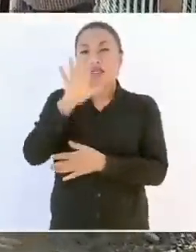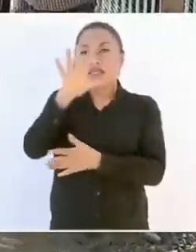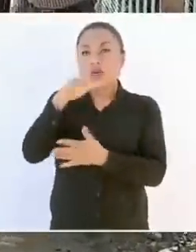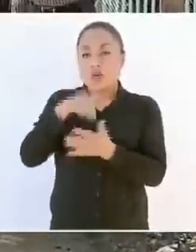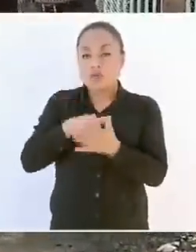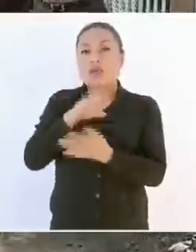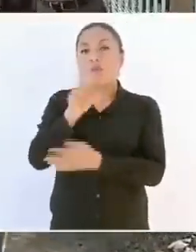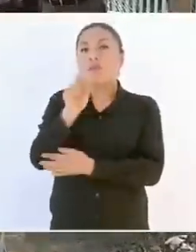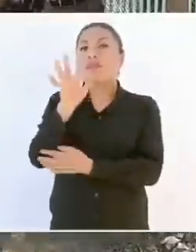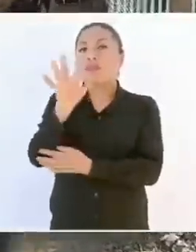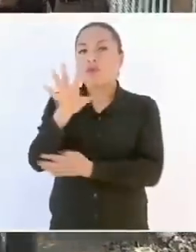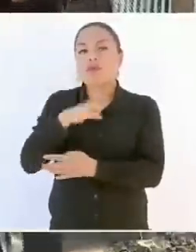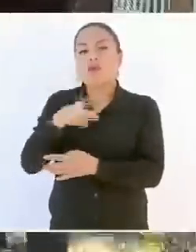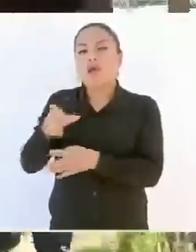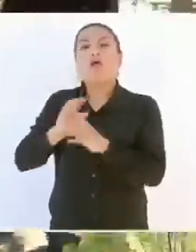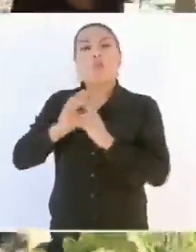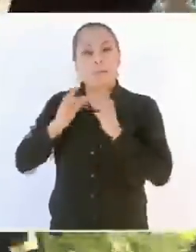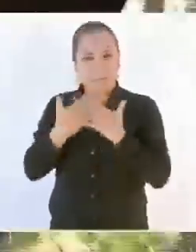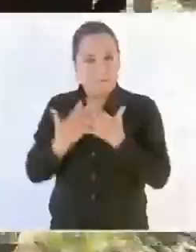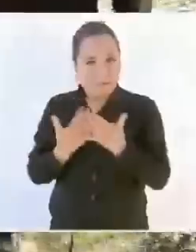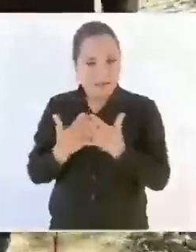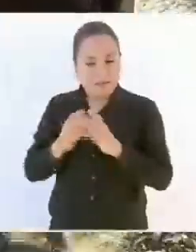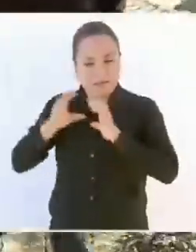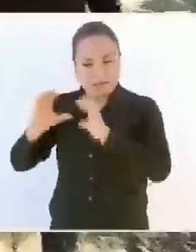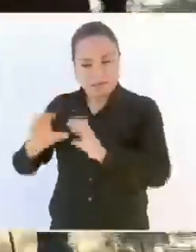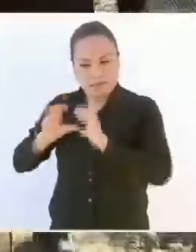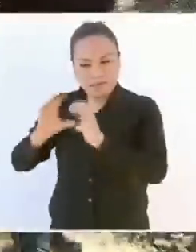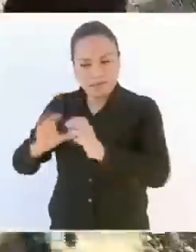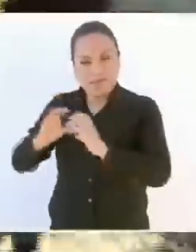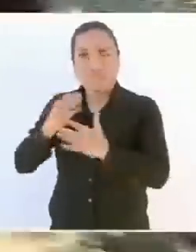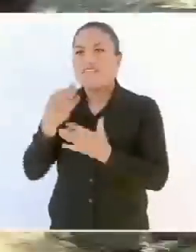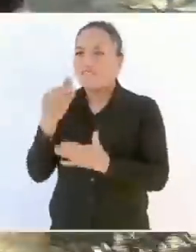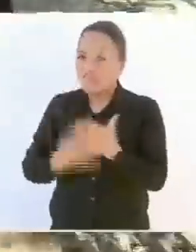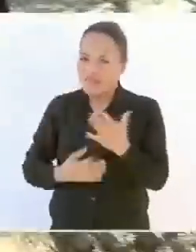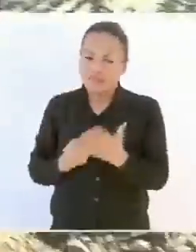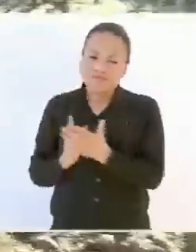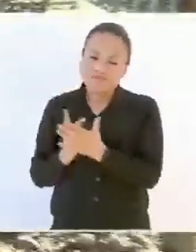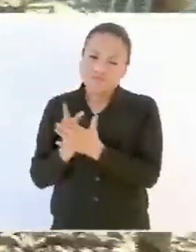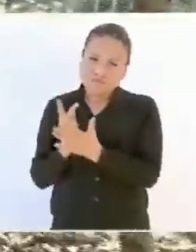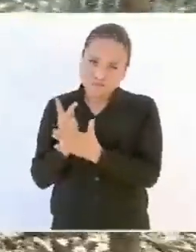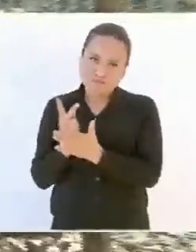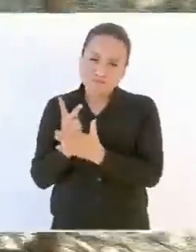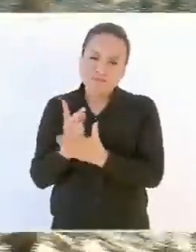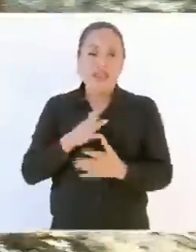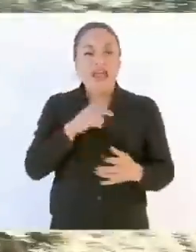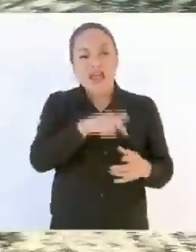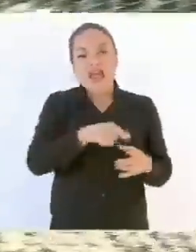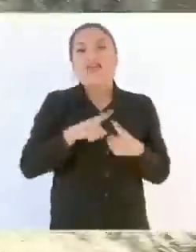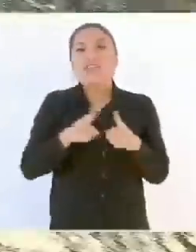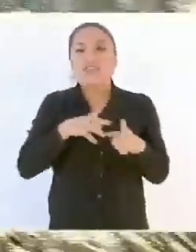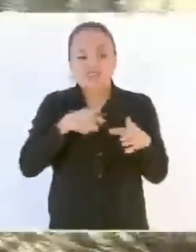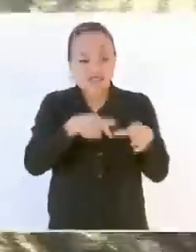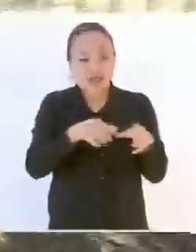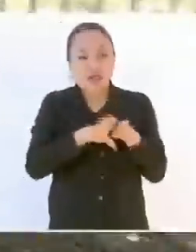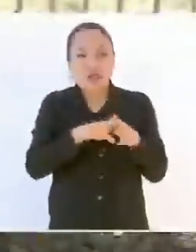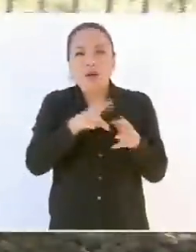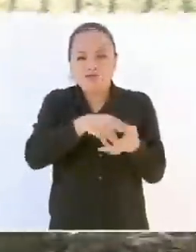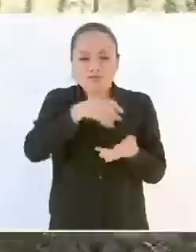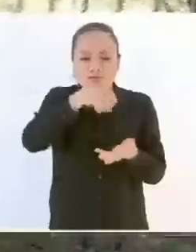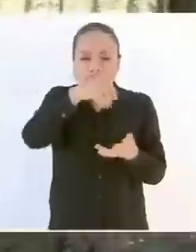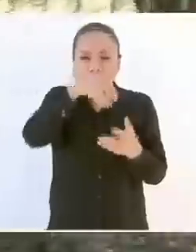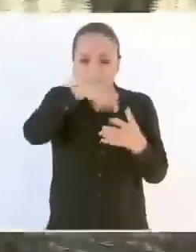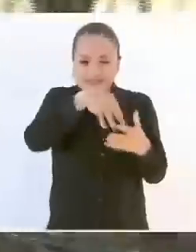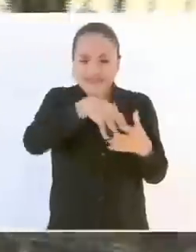refrigeración Este lado, por favor, presidente Aquí tenemos los sustratos Que es con lo que nosotros ya